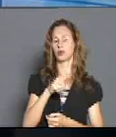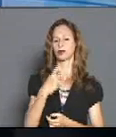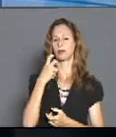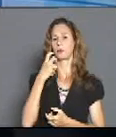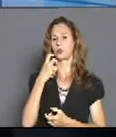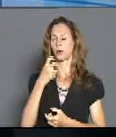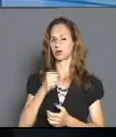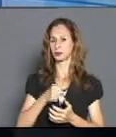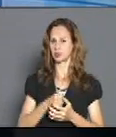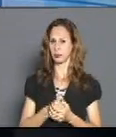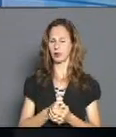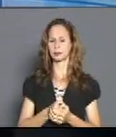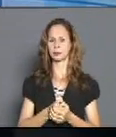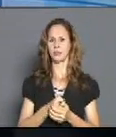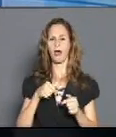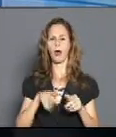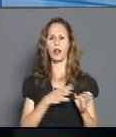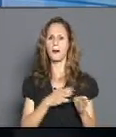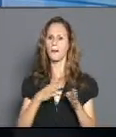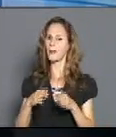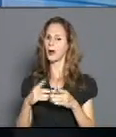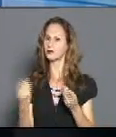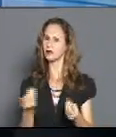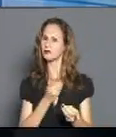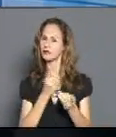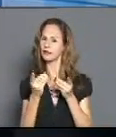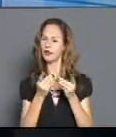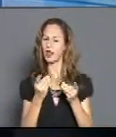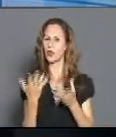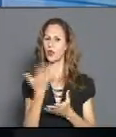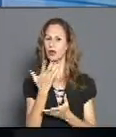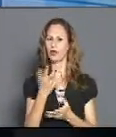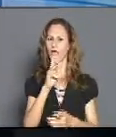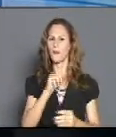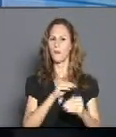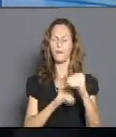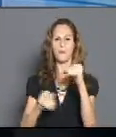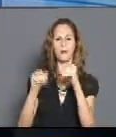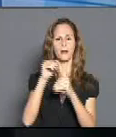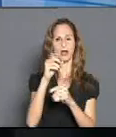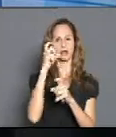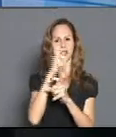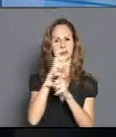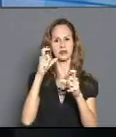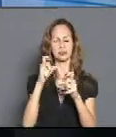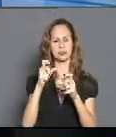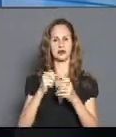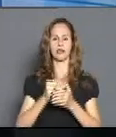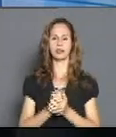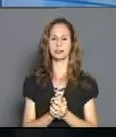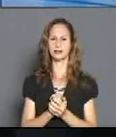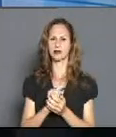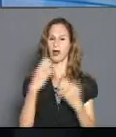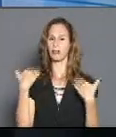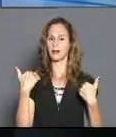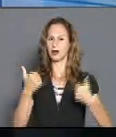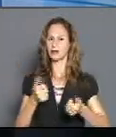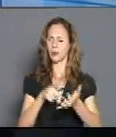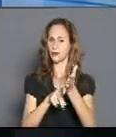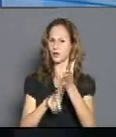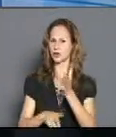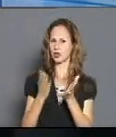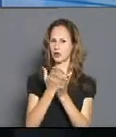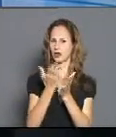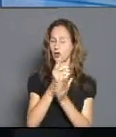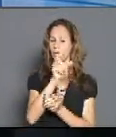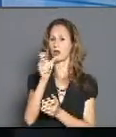de acreditación. Bueno, vamos a dialogar también con la Máster en Ciencias Aymara Solís Tarragó, de la Dirección Provincial de Educación, donde se está